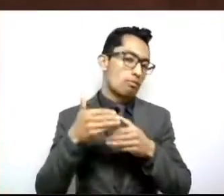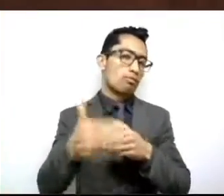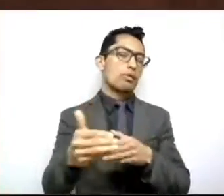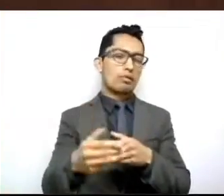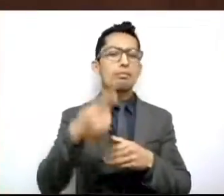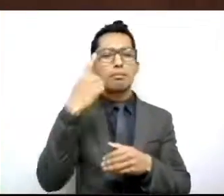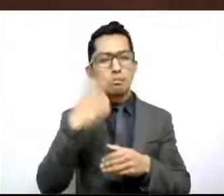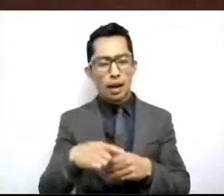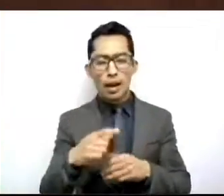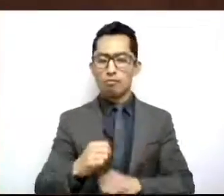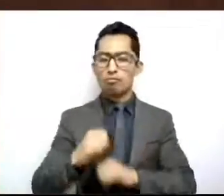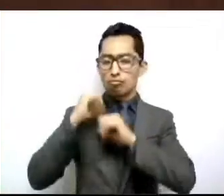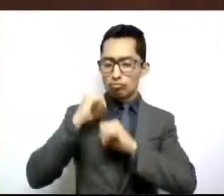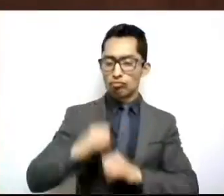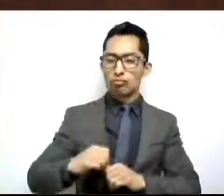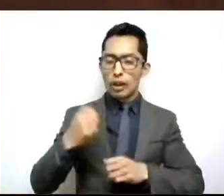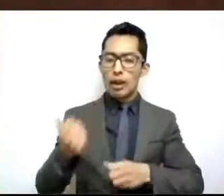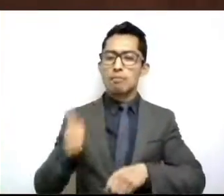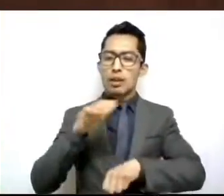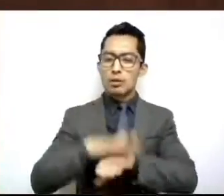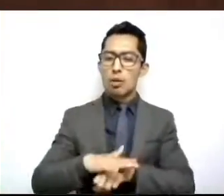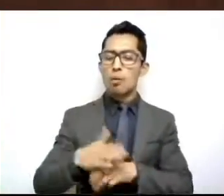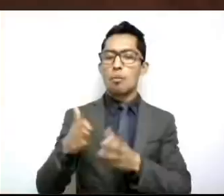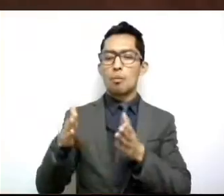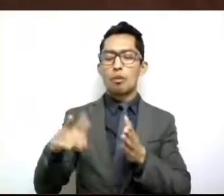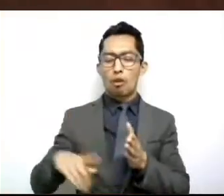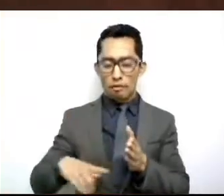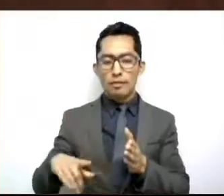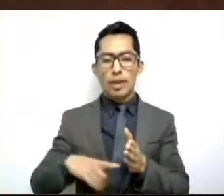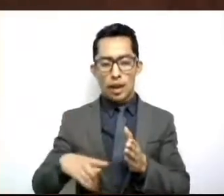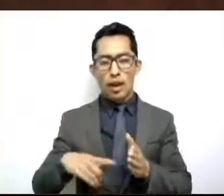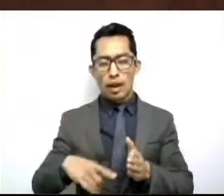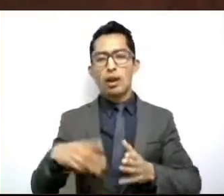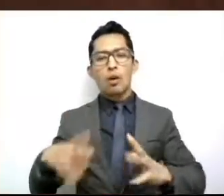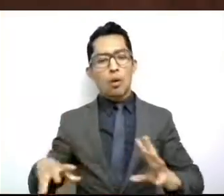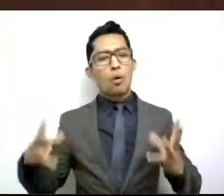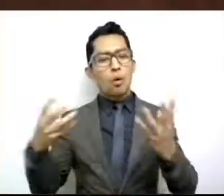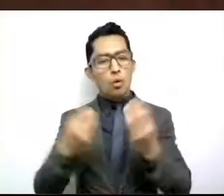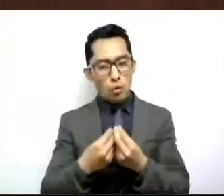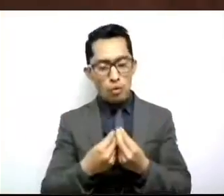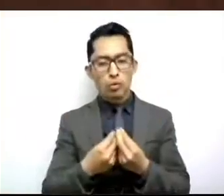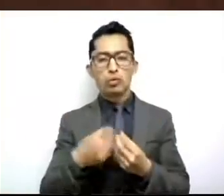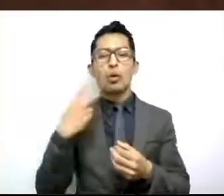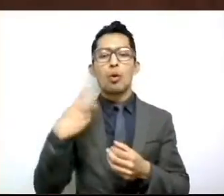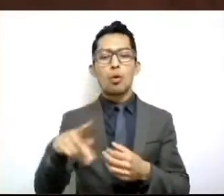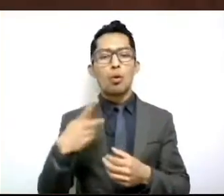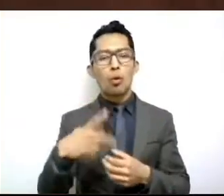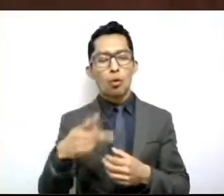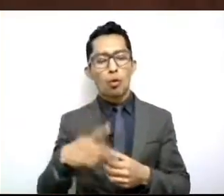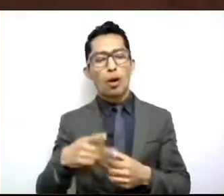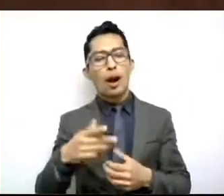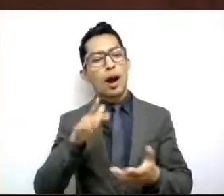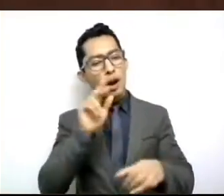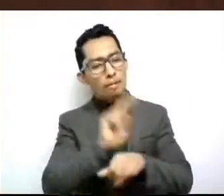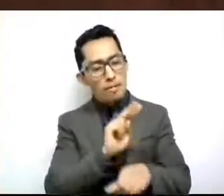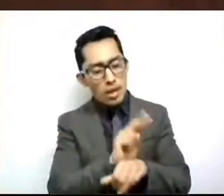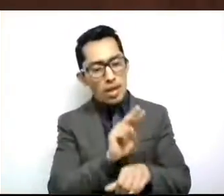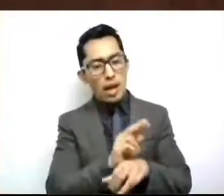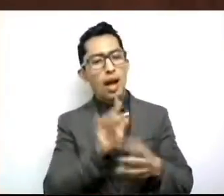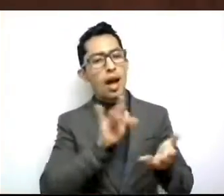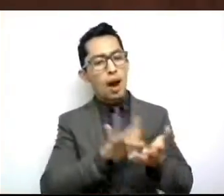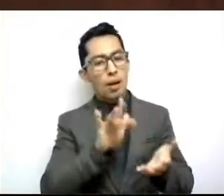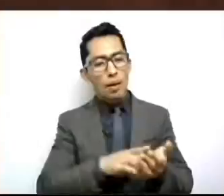administración pública acompañe y no deje a su suerte a nuestros productores.